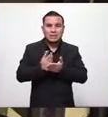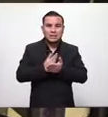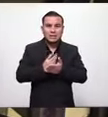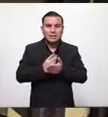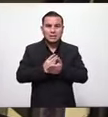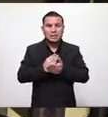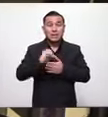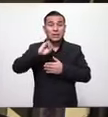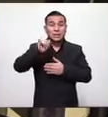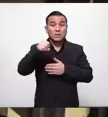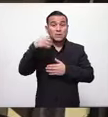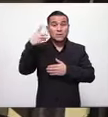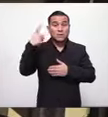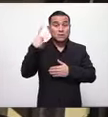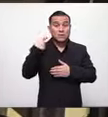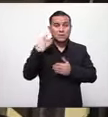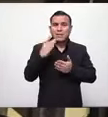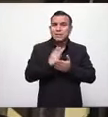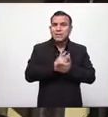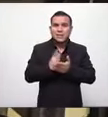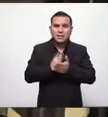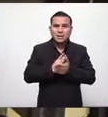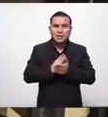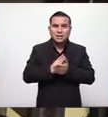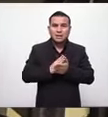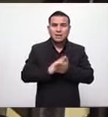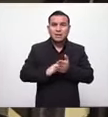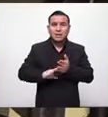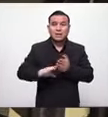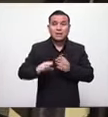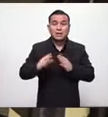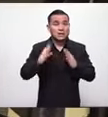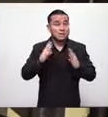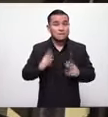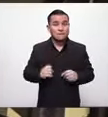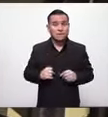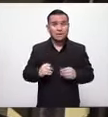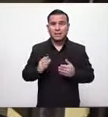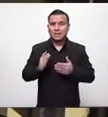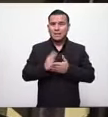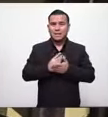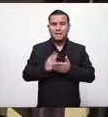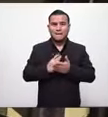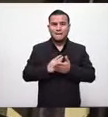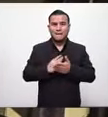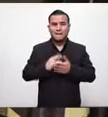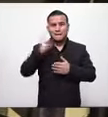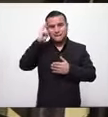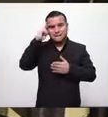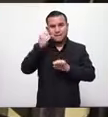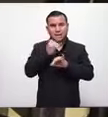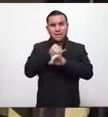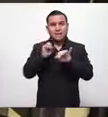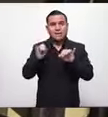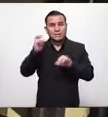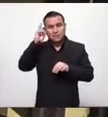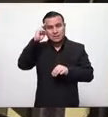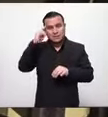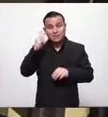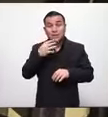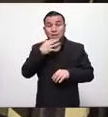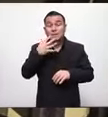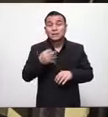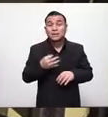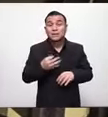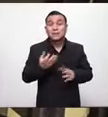junta los que no pertenecemos al partido de gobierno los que no nos declaramos independientes los que